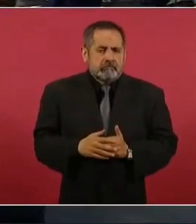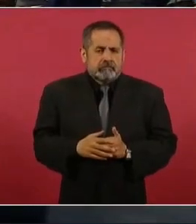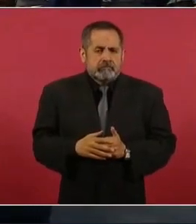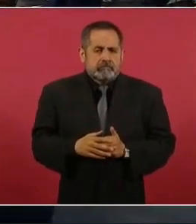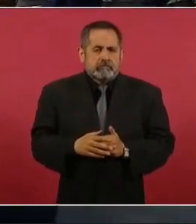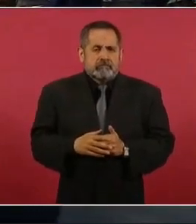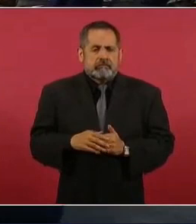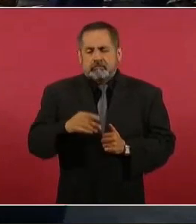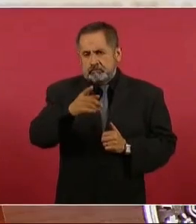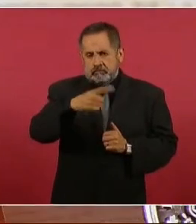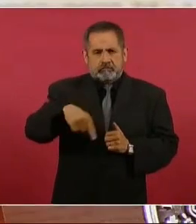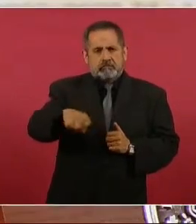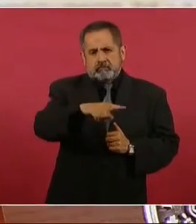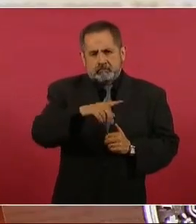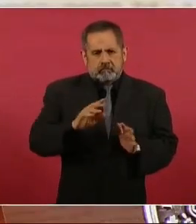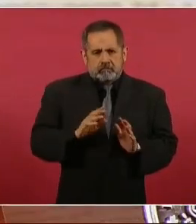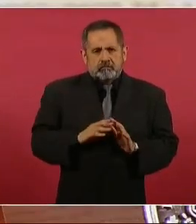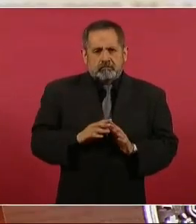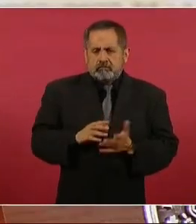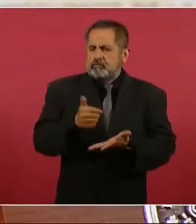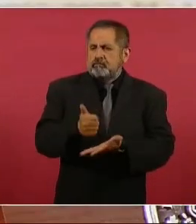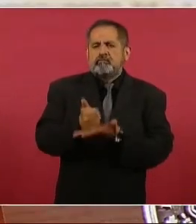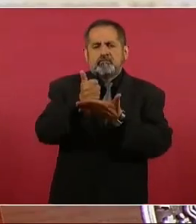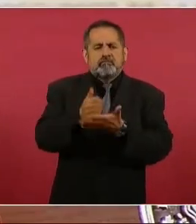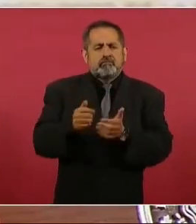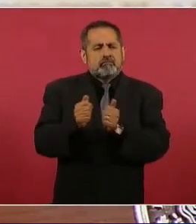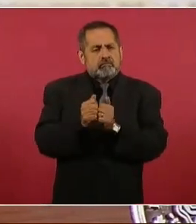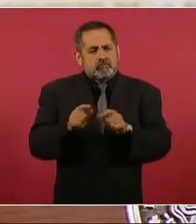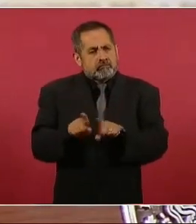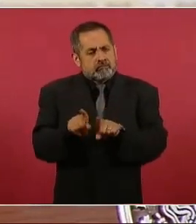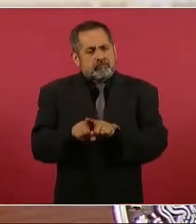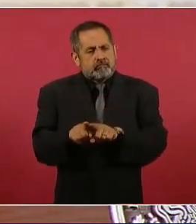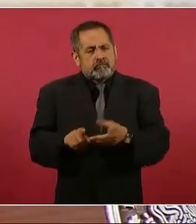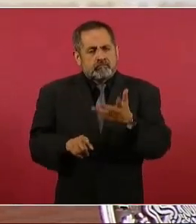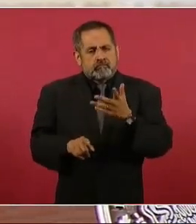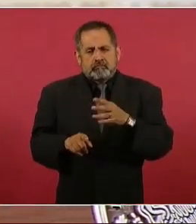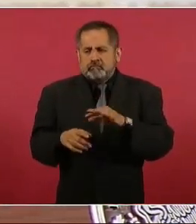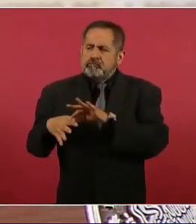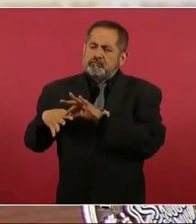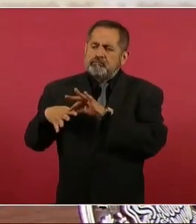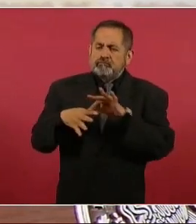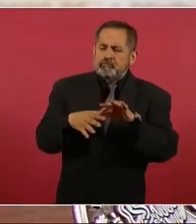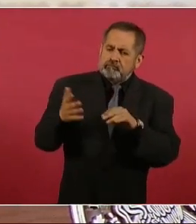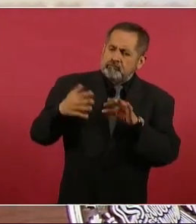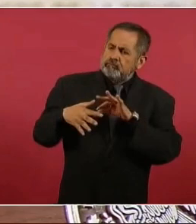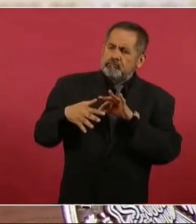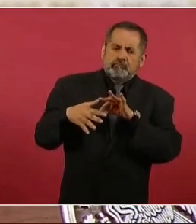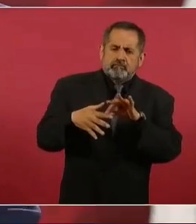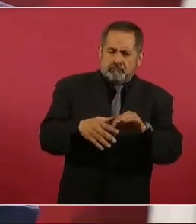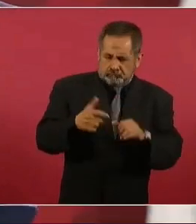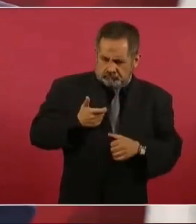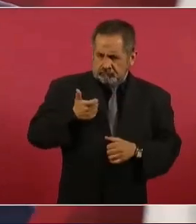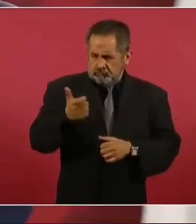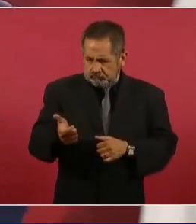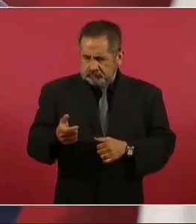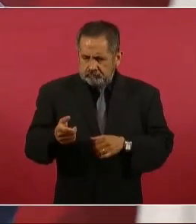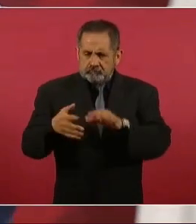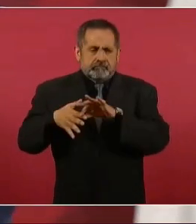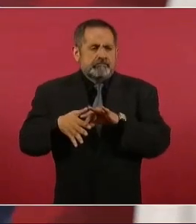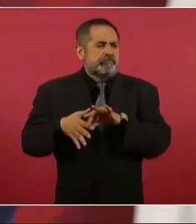ayuden también como guías de